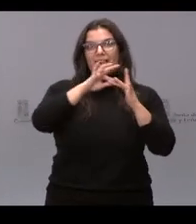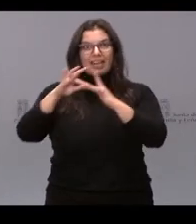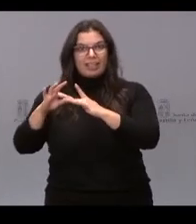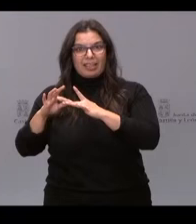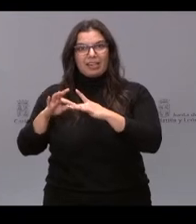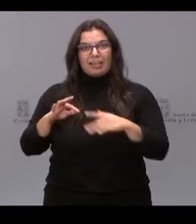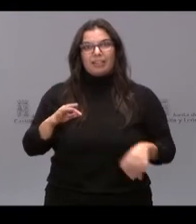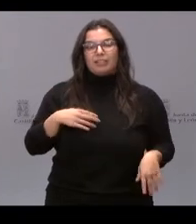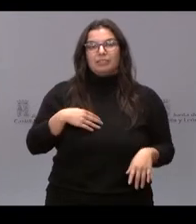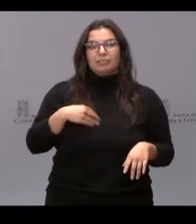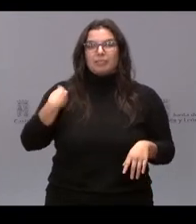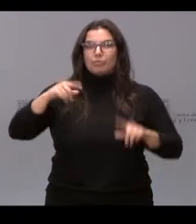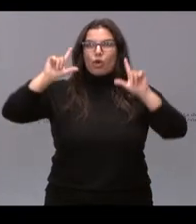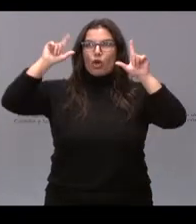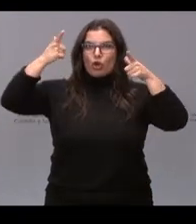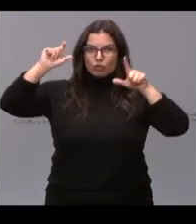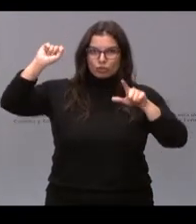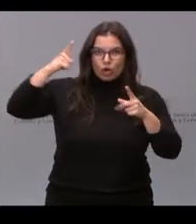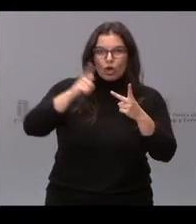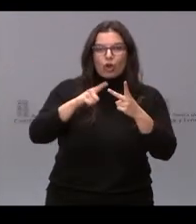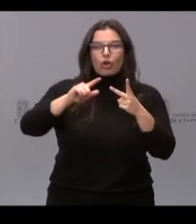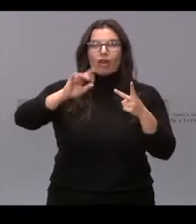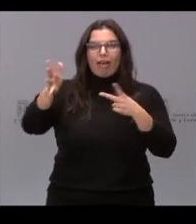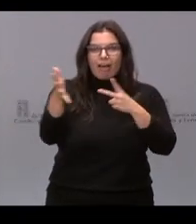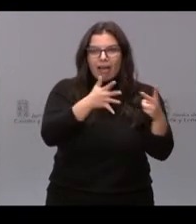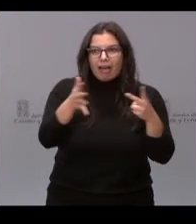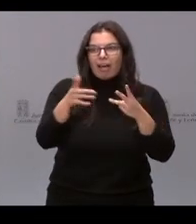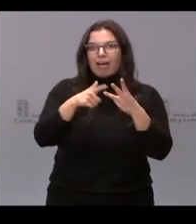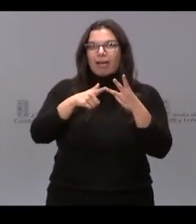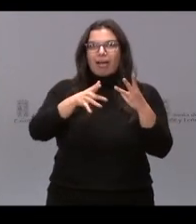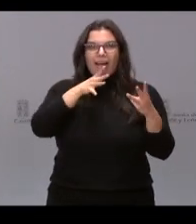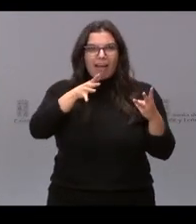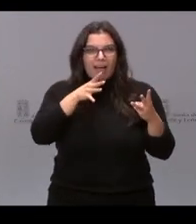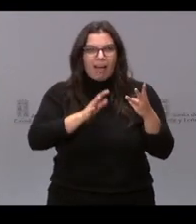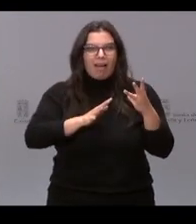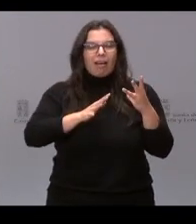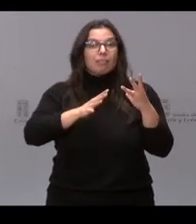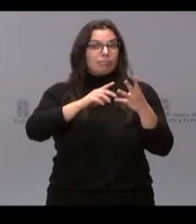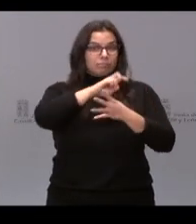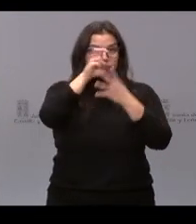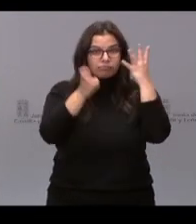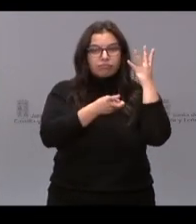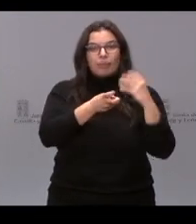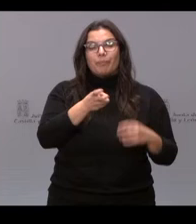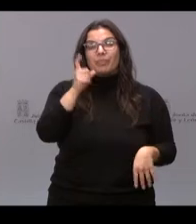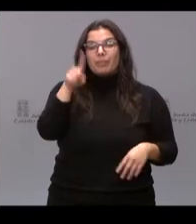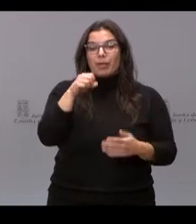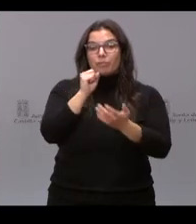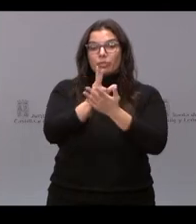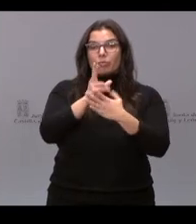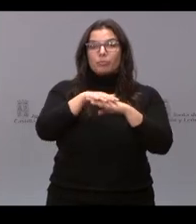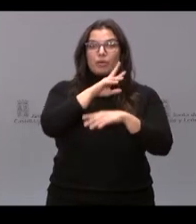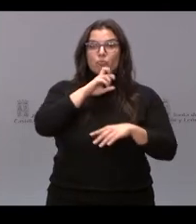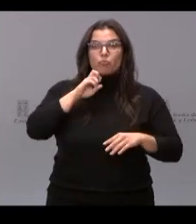Fotovoltaicas, eólicas, hidráulicas. Apostamos por cuidar y proteger nuestro